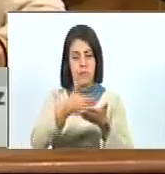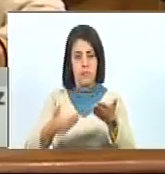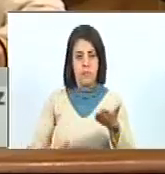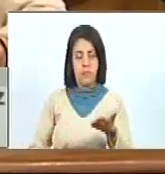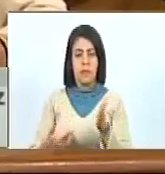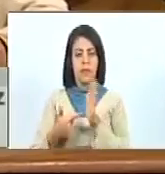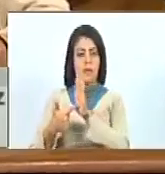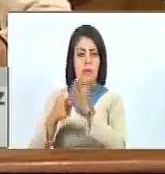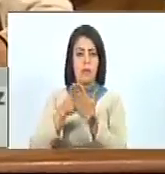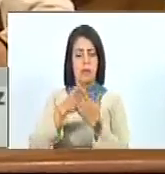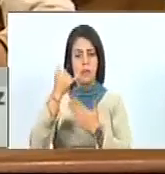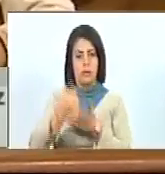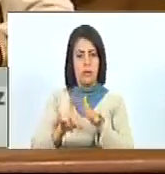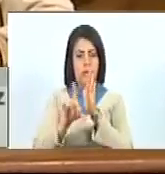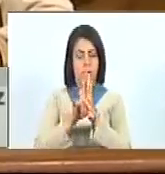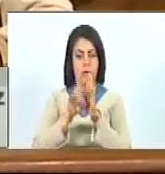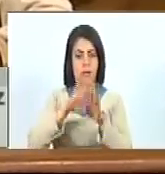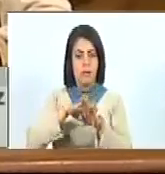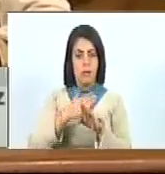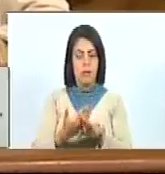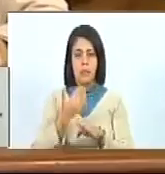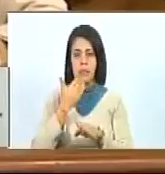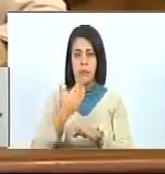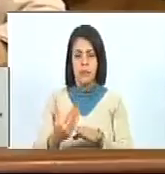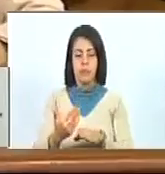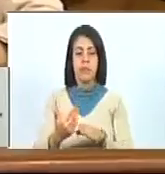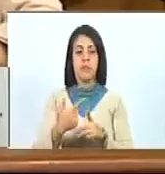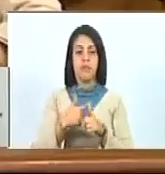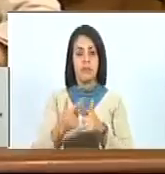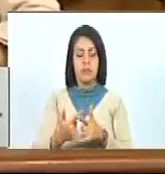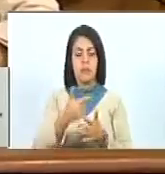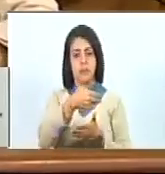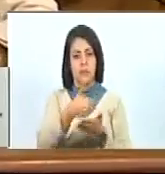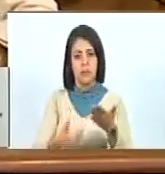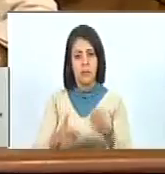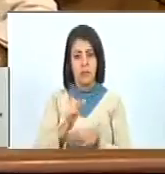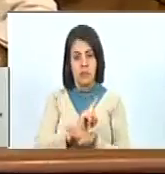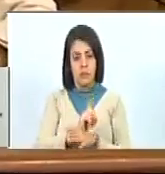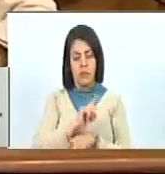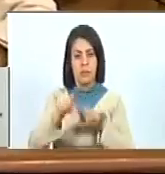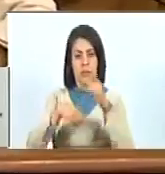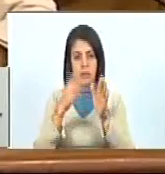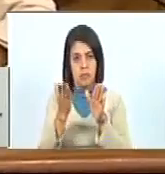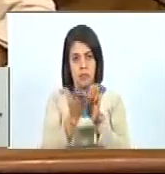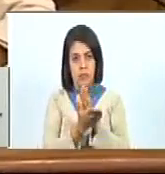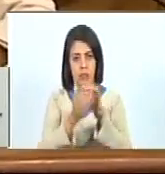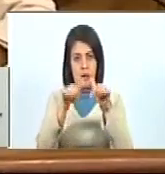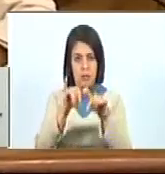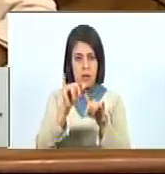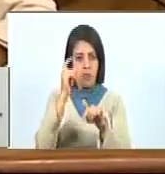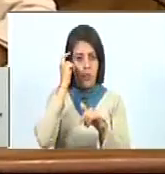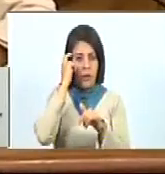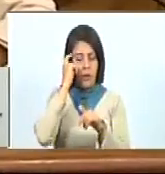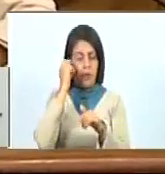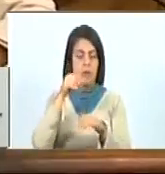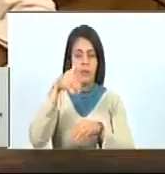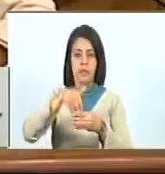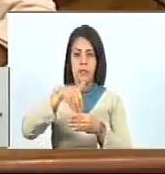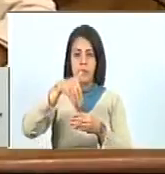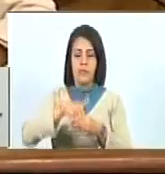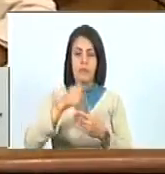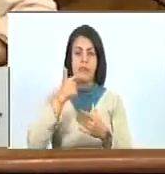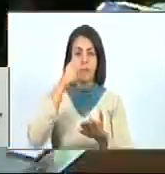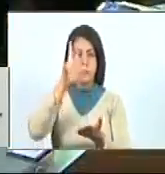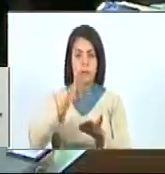el referido proyecto de ley y solicitó la urgencia reglamentaria para ser incluido en el orden del día. Sometida a